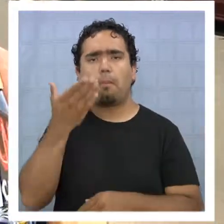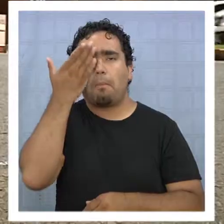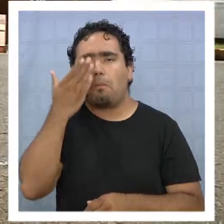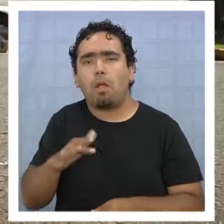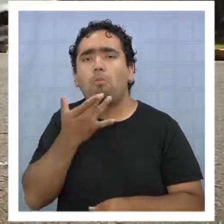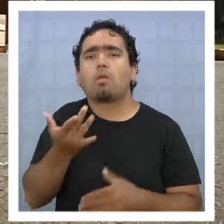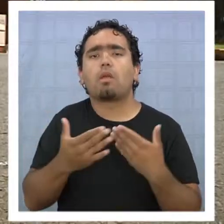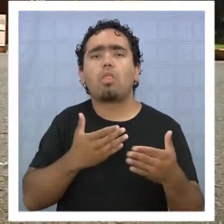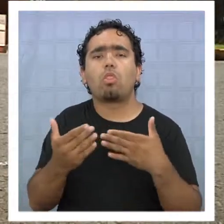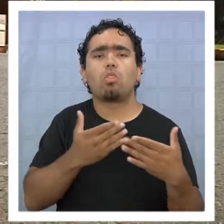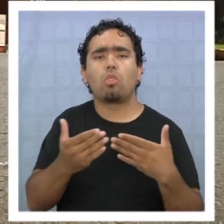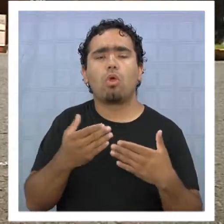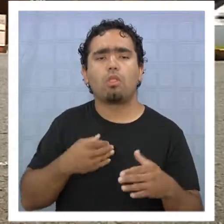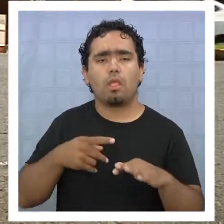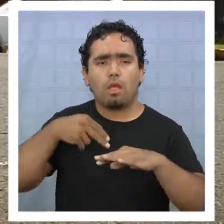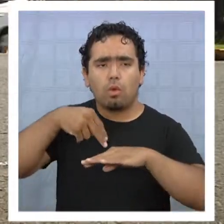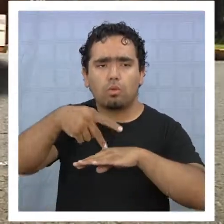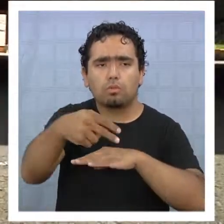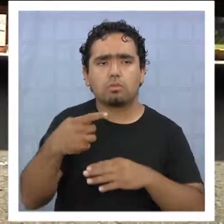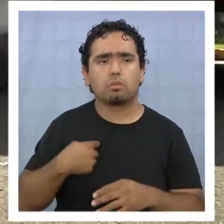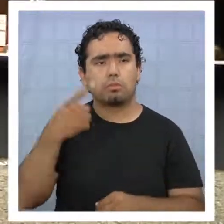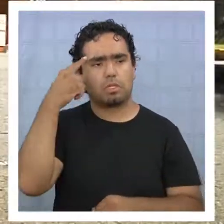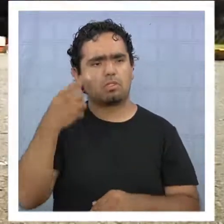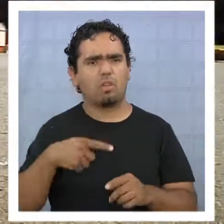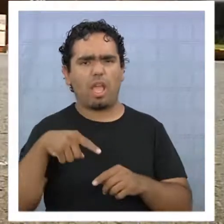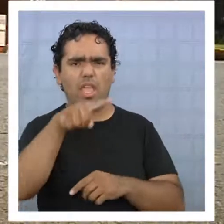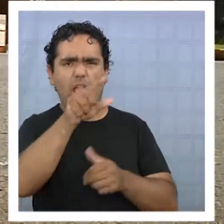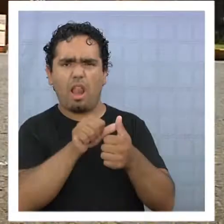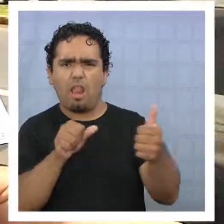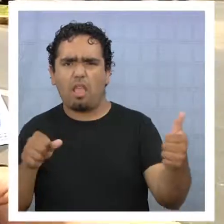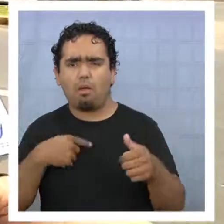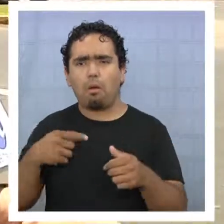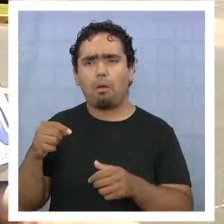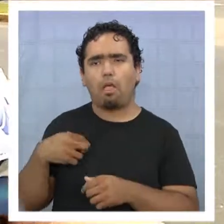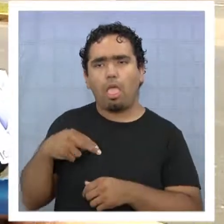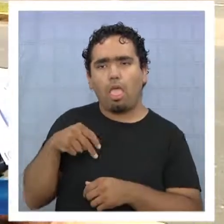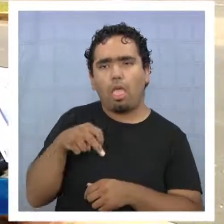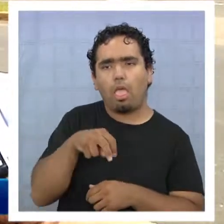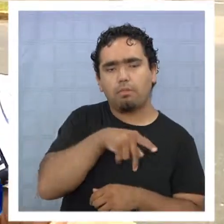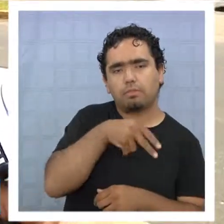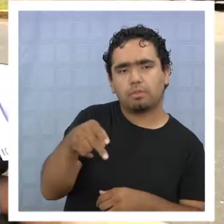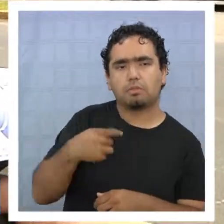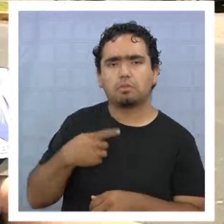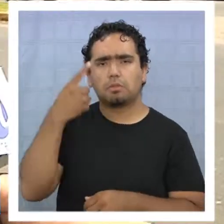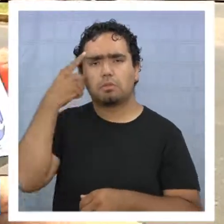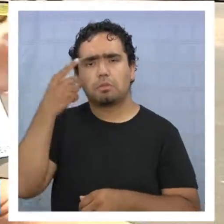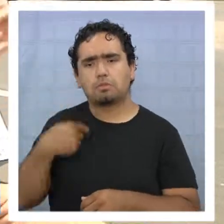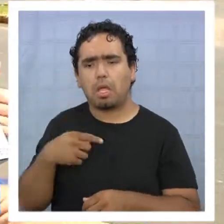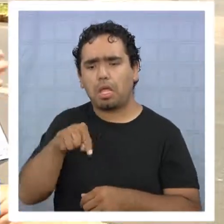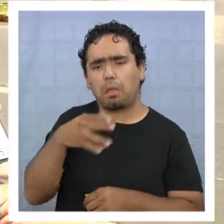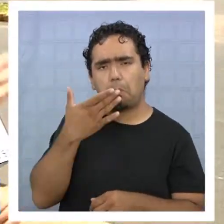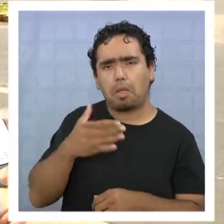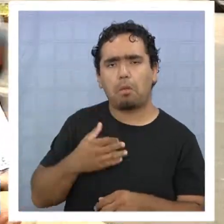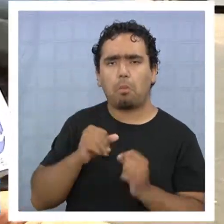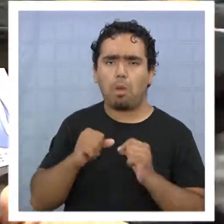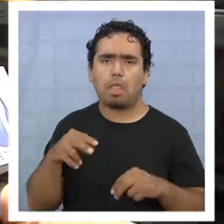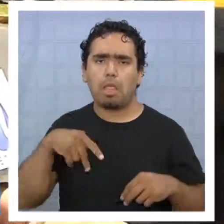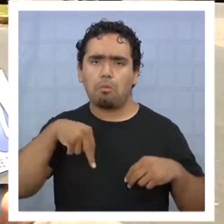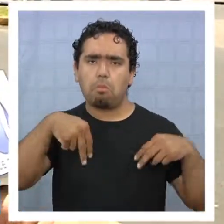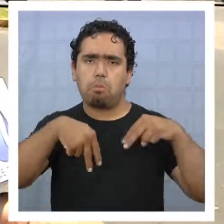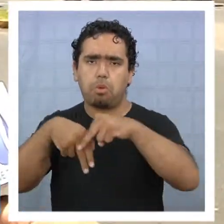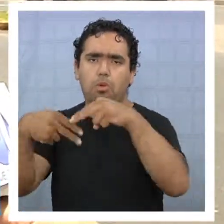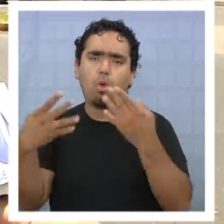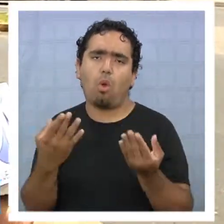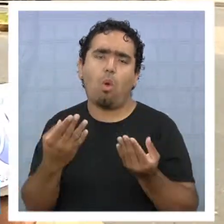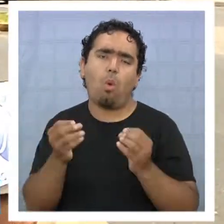cuidado nomás. Mal porque a dónde vamos a cruzar tendríamos que llegar a lejos. Entonces todos vamos a empezar a cruzar por acá y no